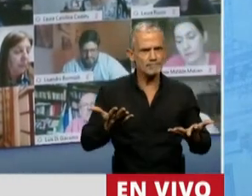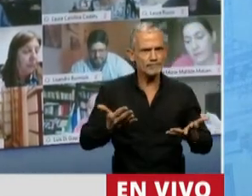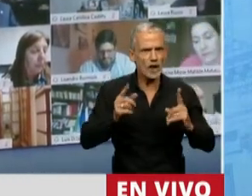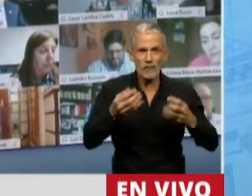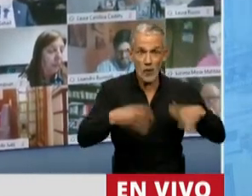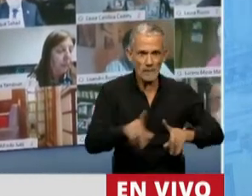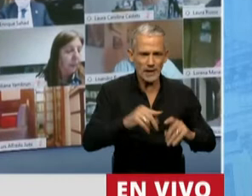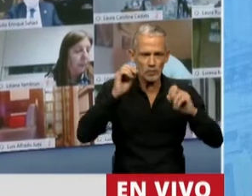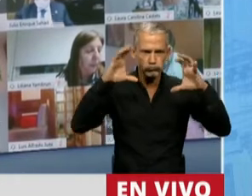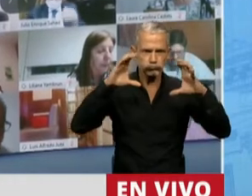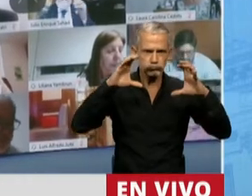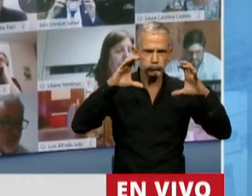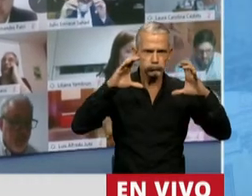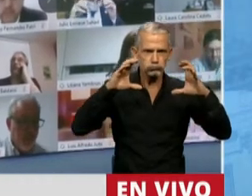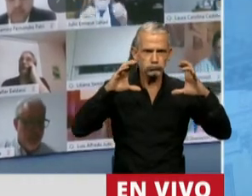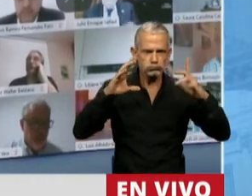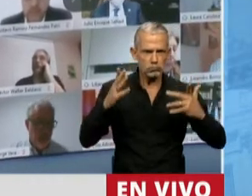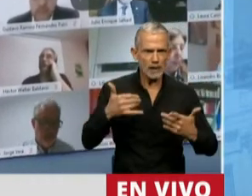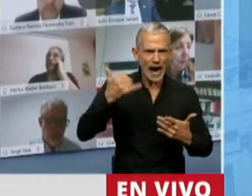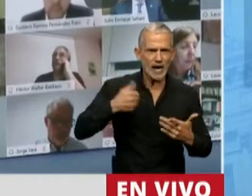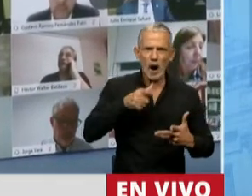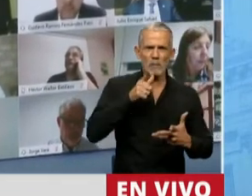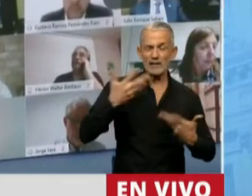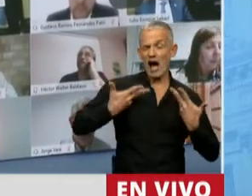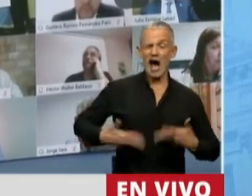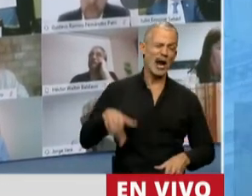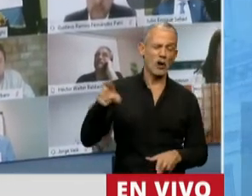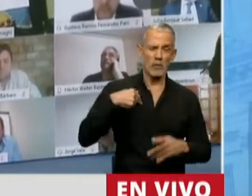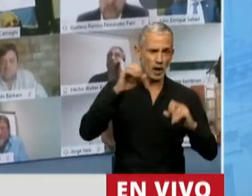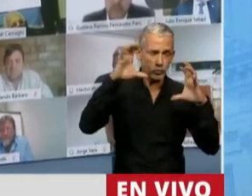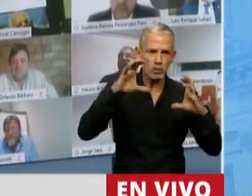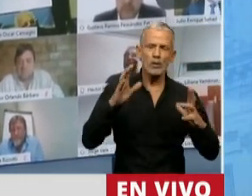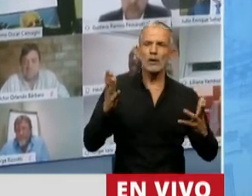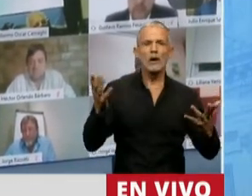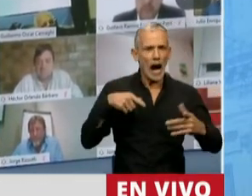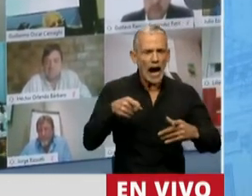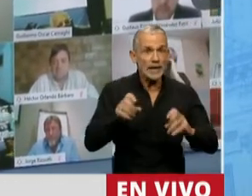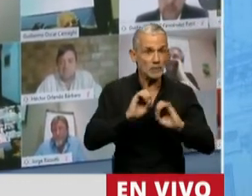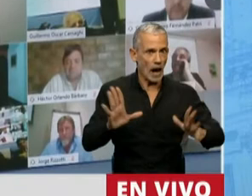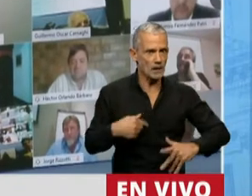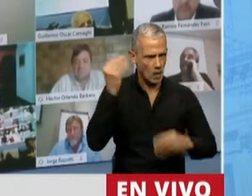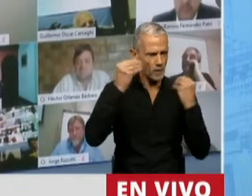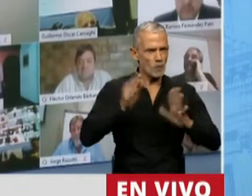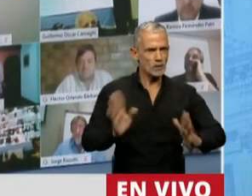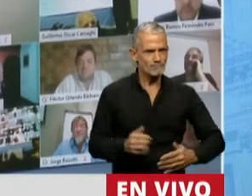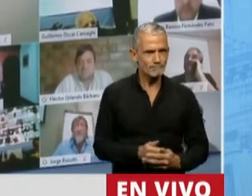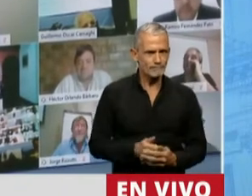que parecen que son normales, cuando nos tendrían que asombrar, es cuando nos tenemos que empezar a preocupar.